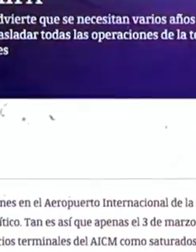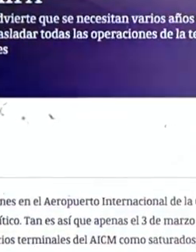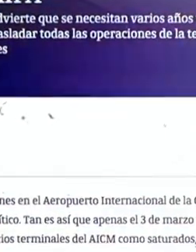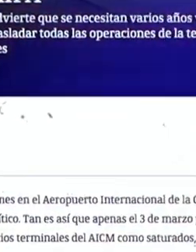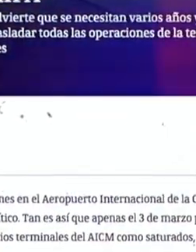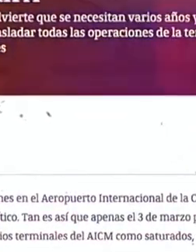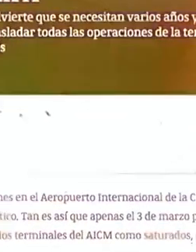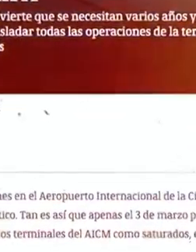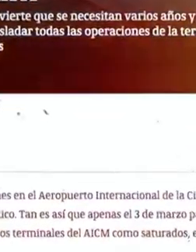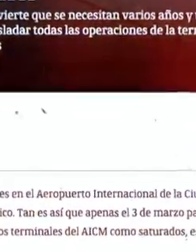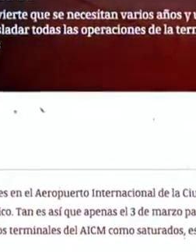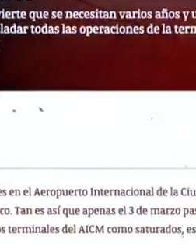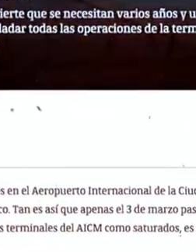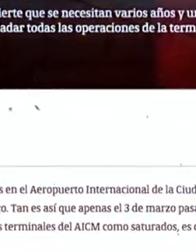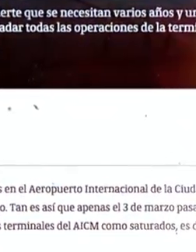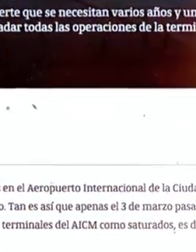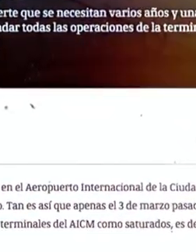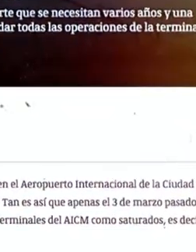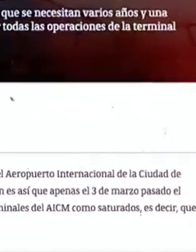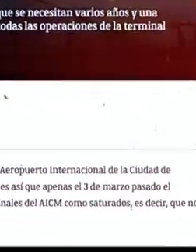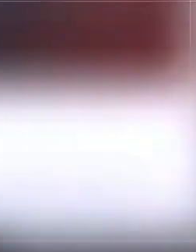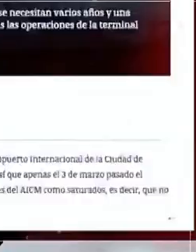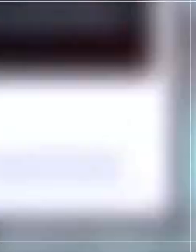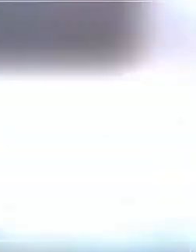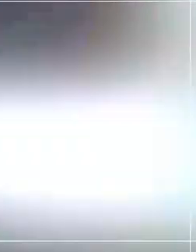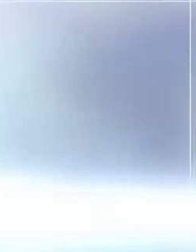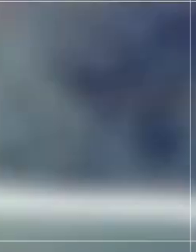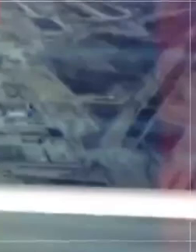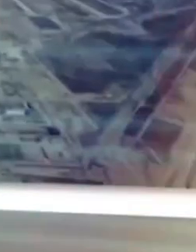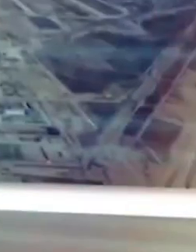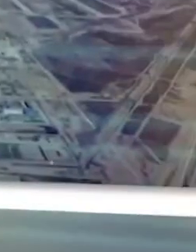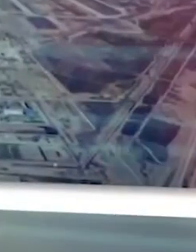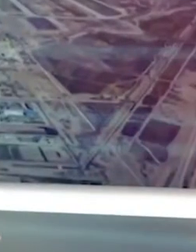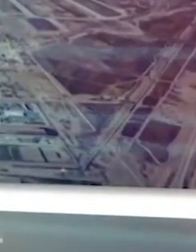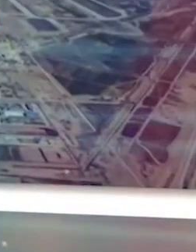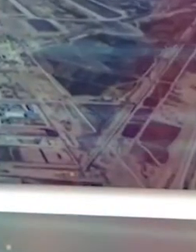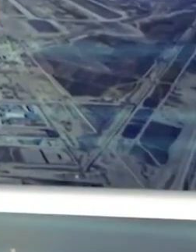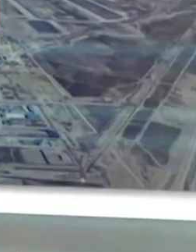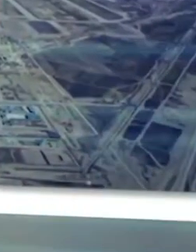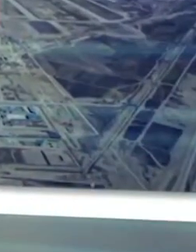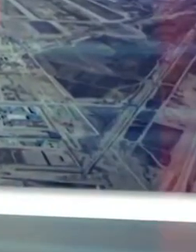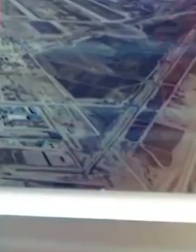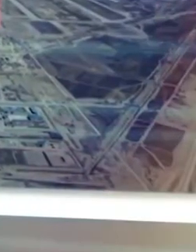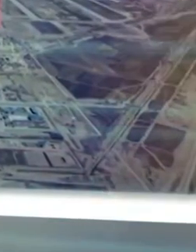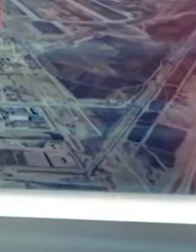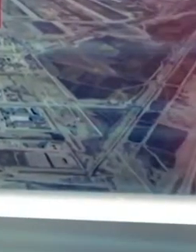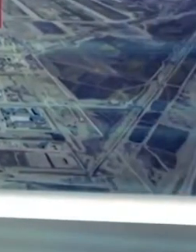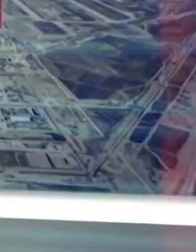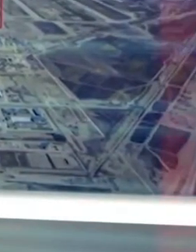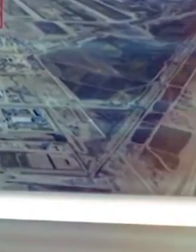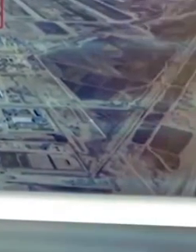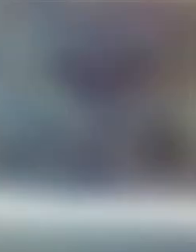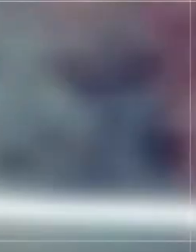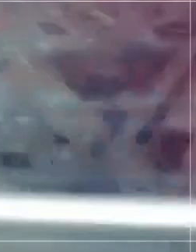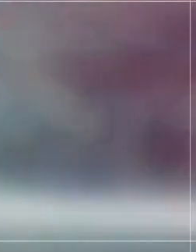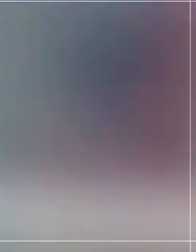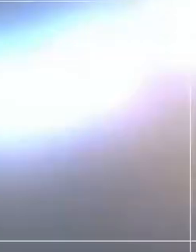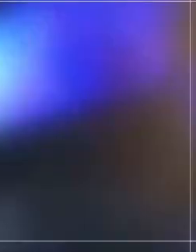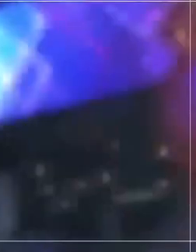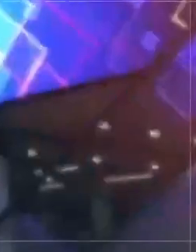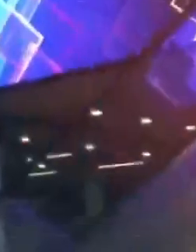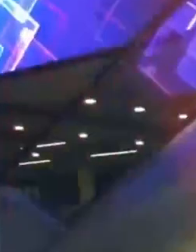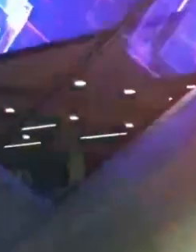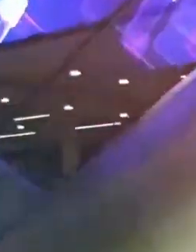que no se habían construido nuevas pistas para el AIFA, cuando en realidad se construyeron tres pistas nuevas.